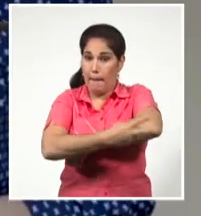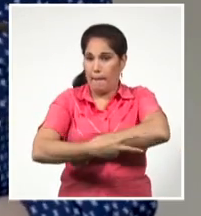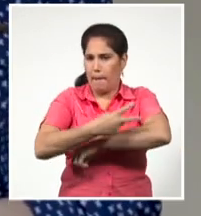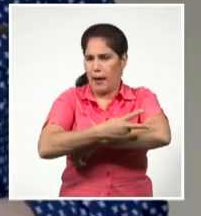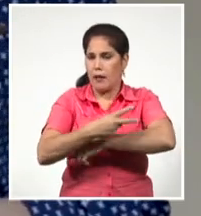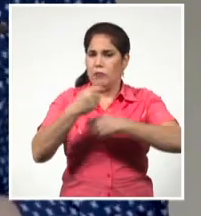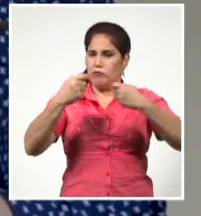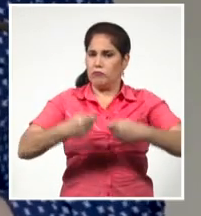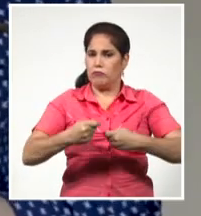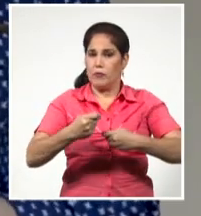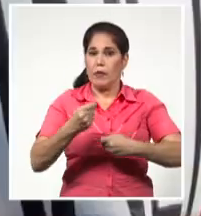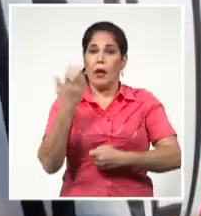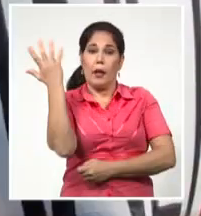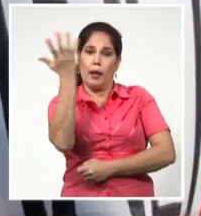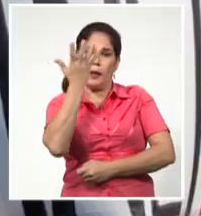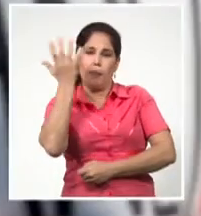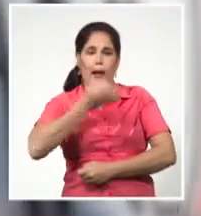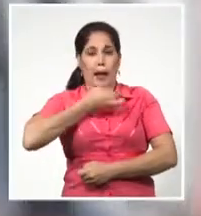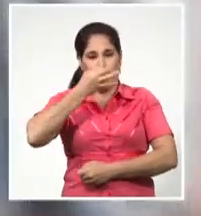ambiente? Le contamos.